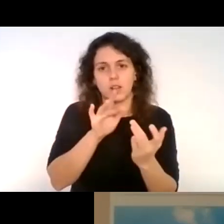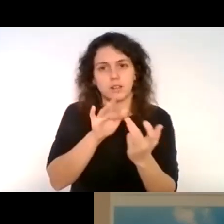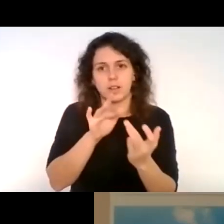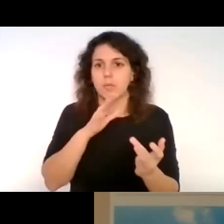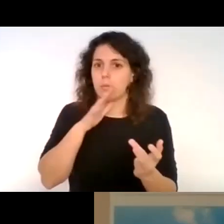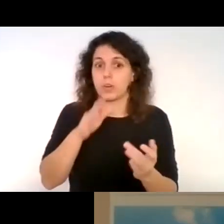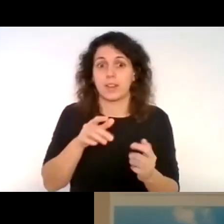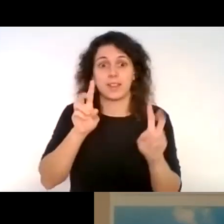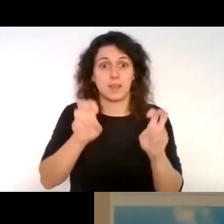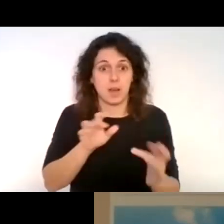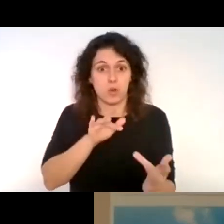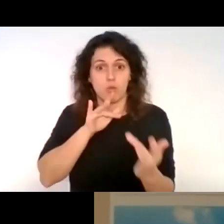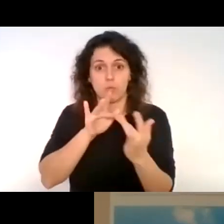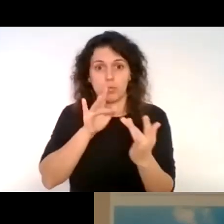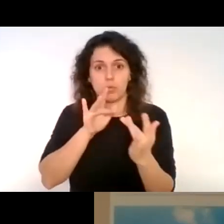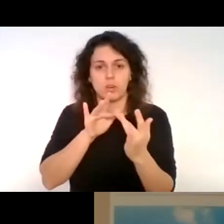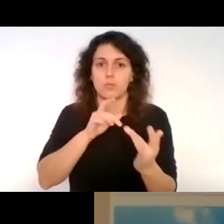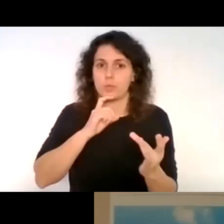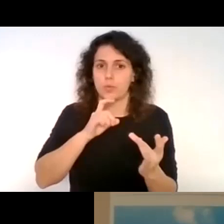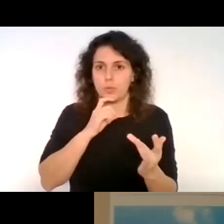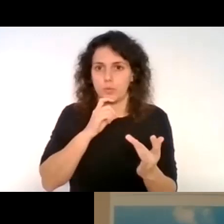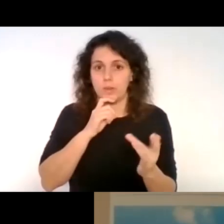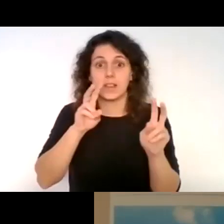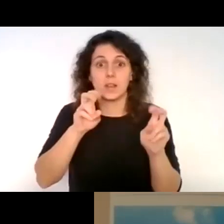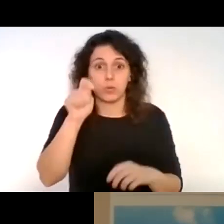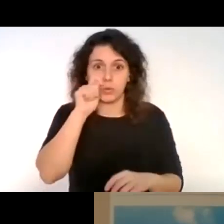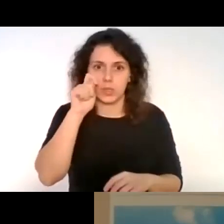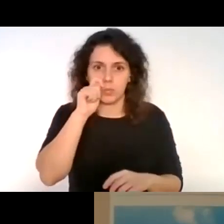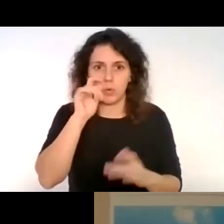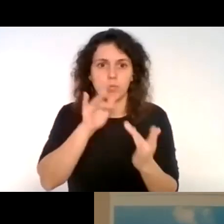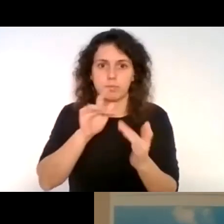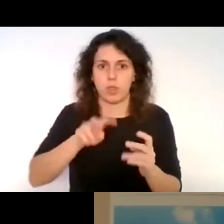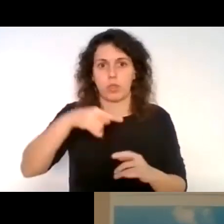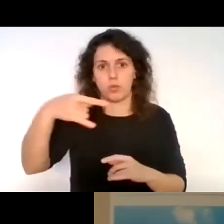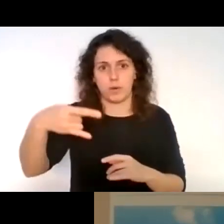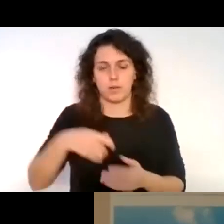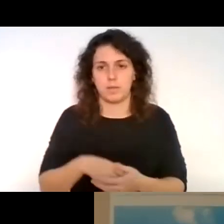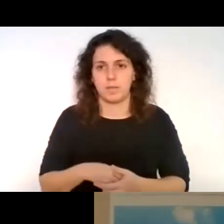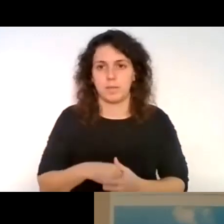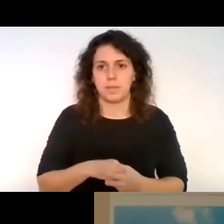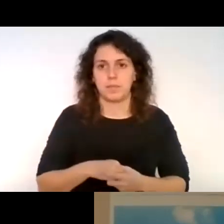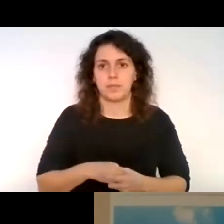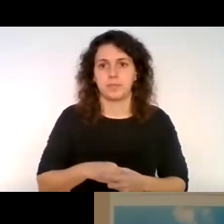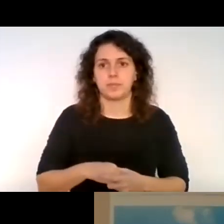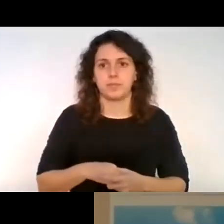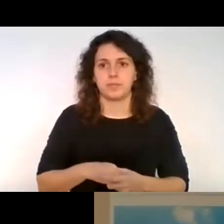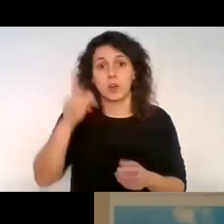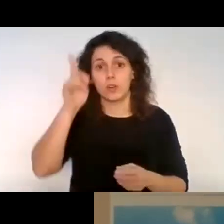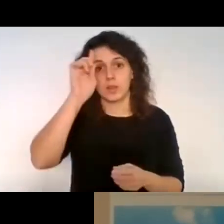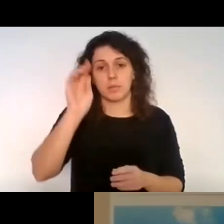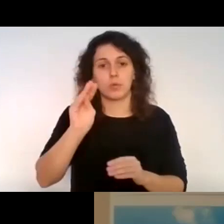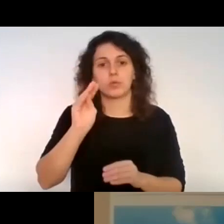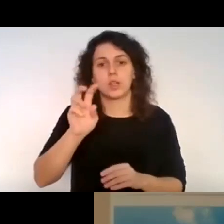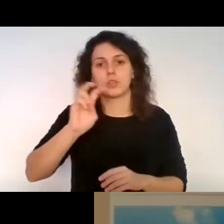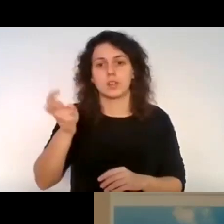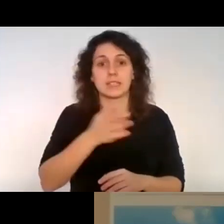están un poco complejas y el tema del turismo, pues ya no te cuento, ¿no? No sé qué otras preguntas tenemos. Quería